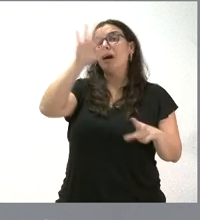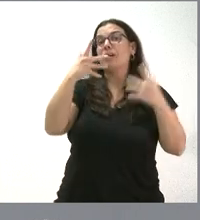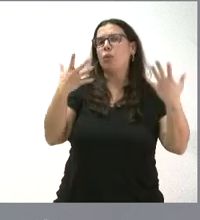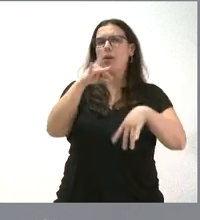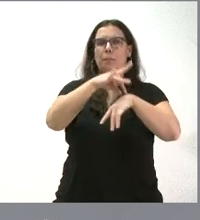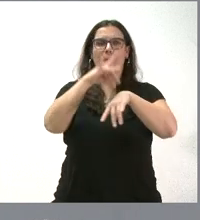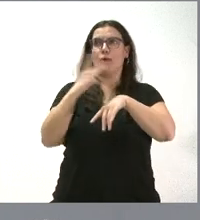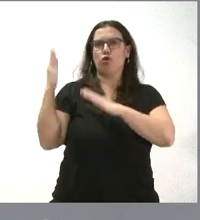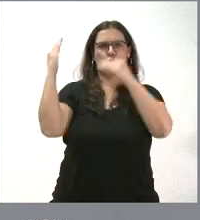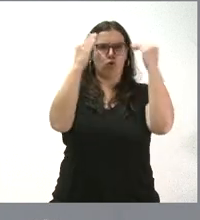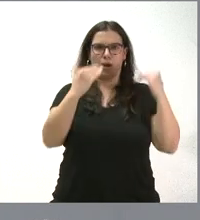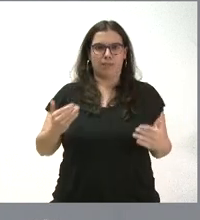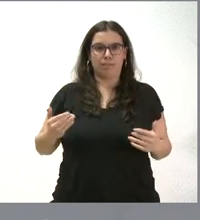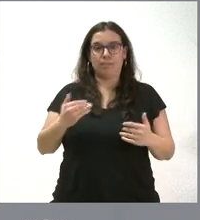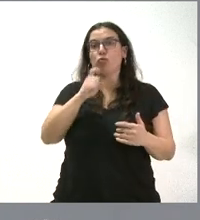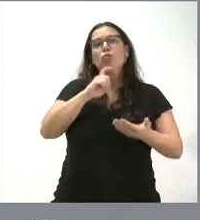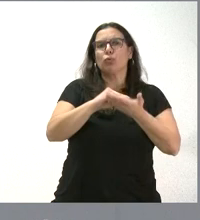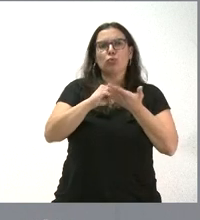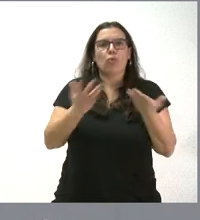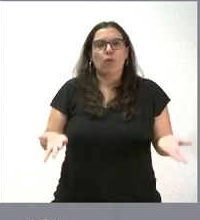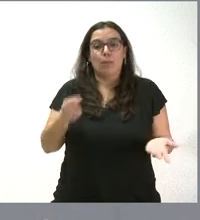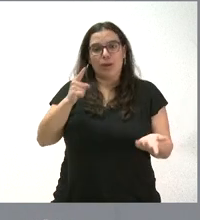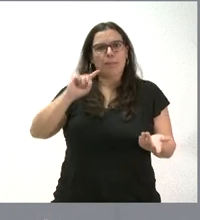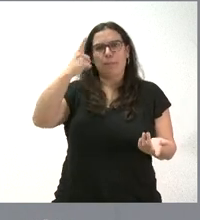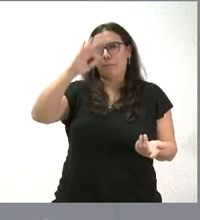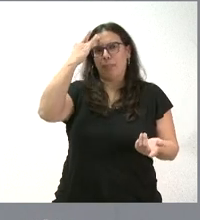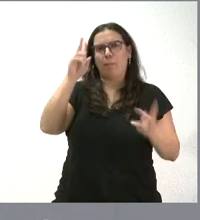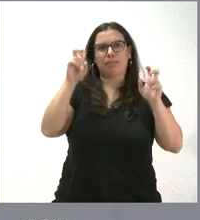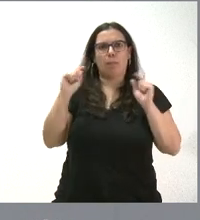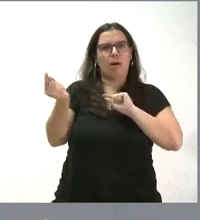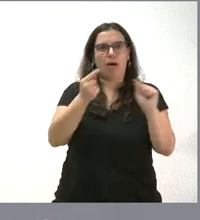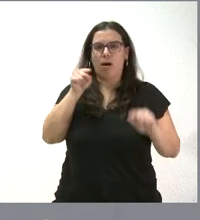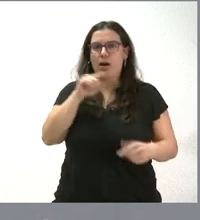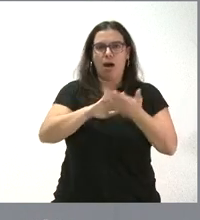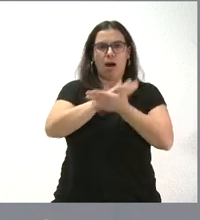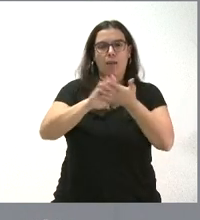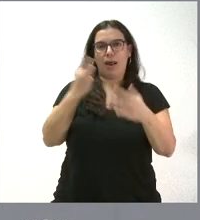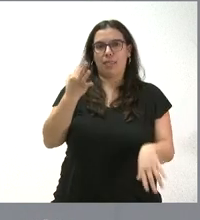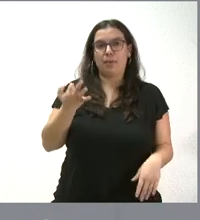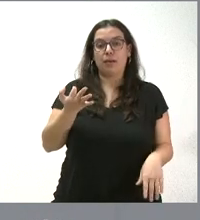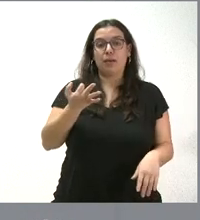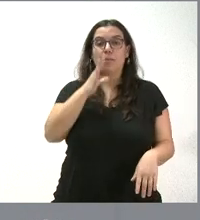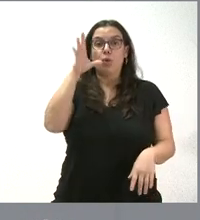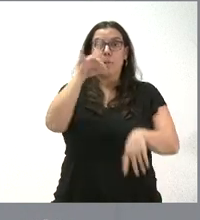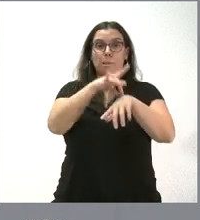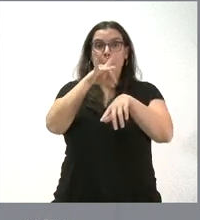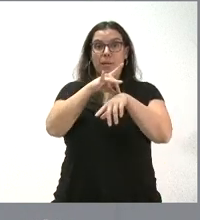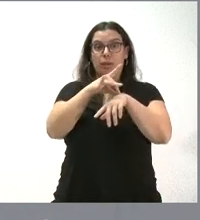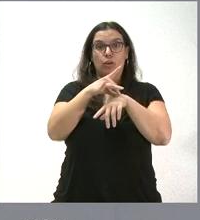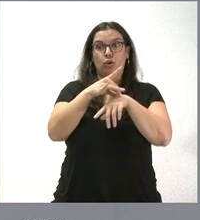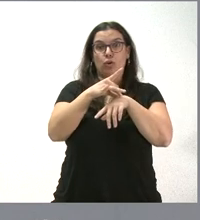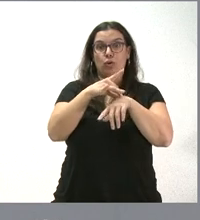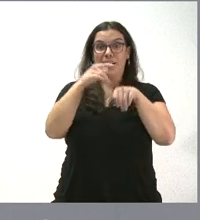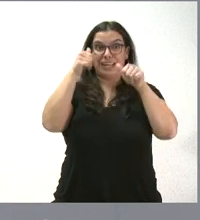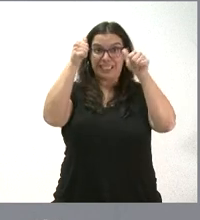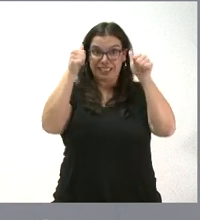el cómo se soluciona la falta de médicos. Ese es el principal debate que tenemos que tener. Y la falta de médicos, con el título de médico especialista